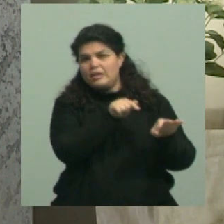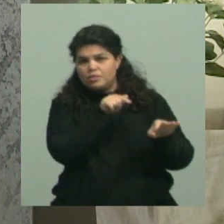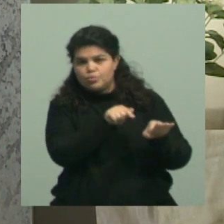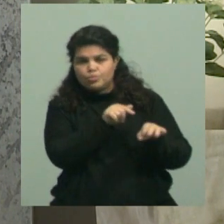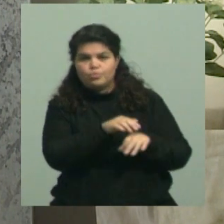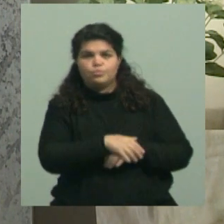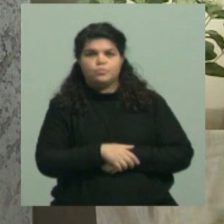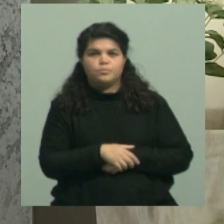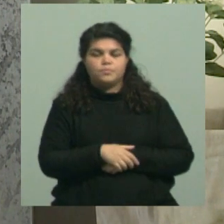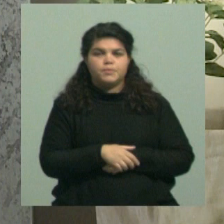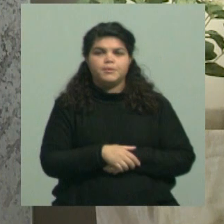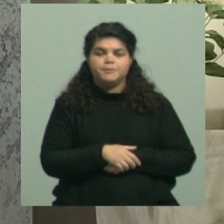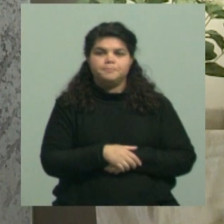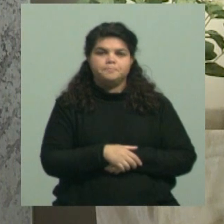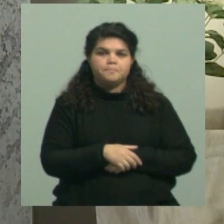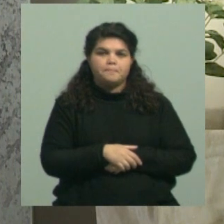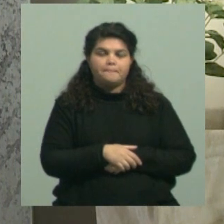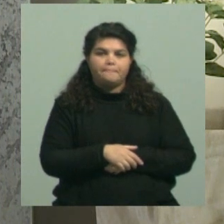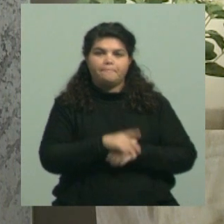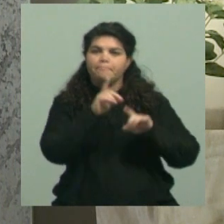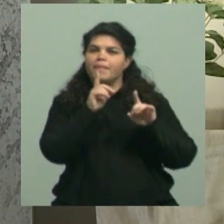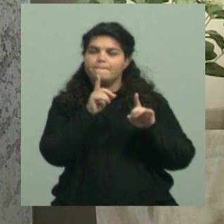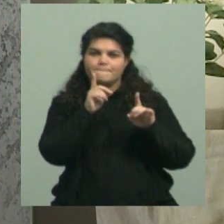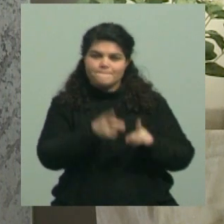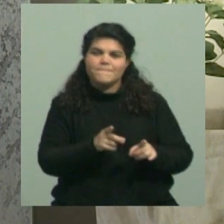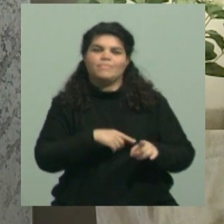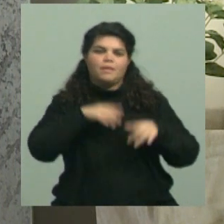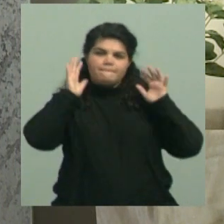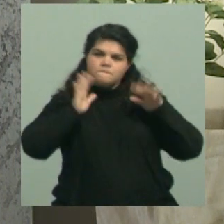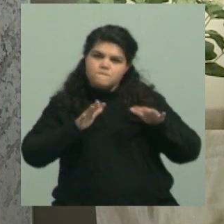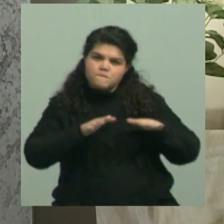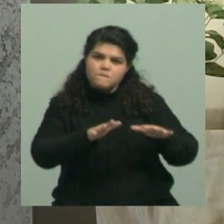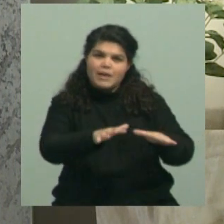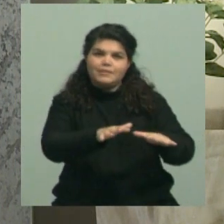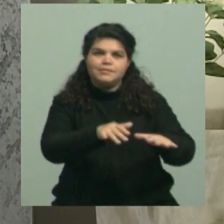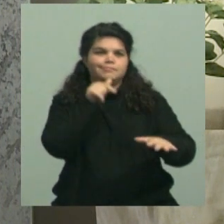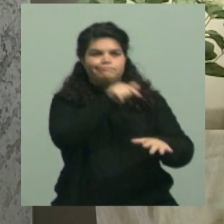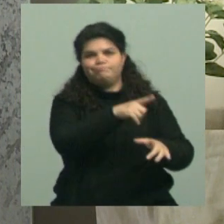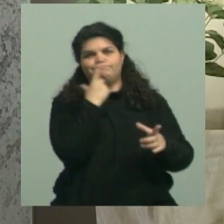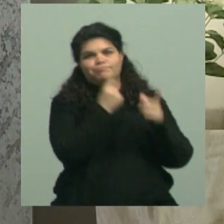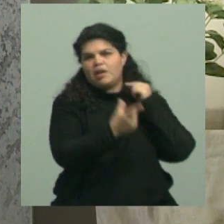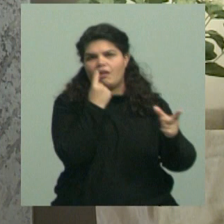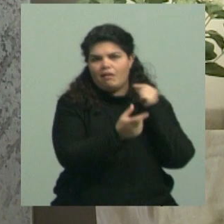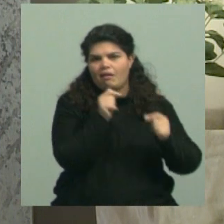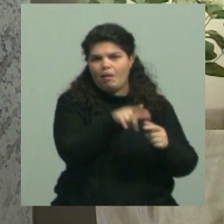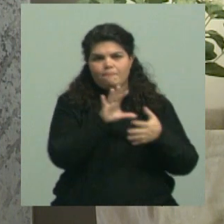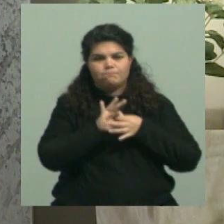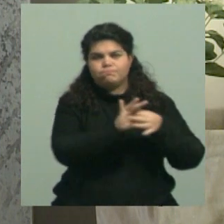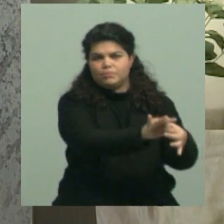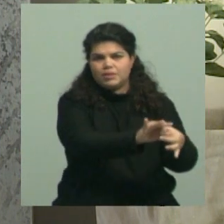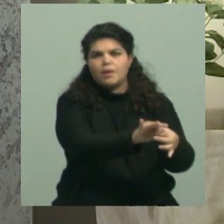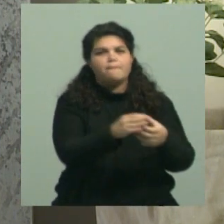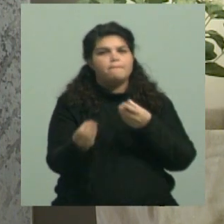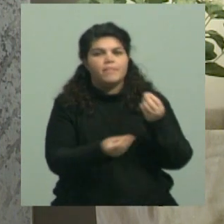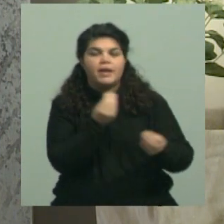participación de toda la sociedad en la marcha que se hizo en defensa de la